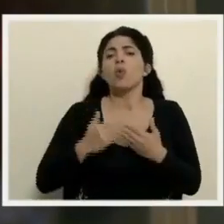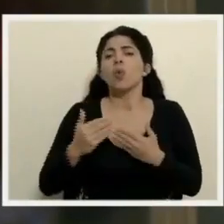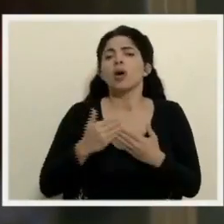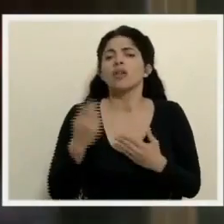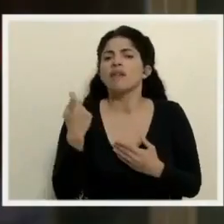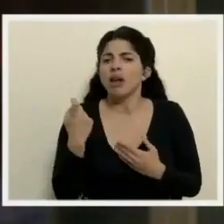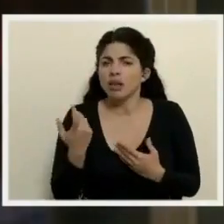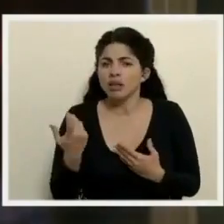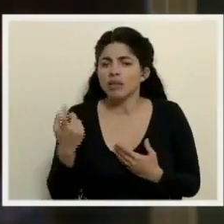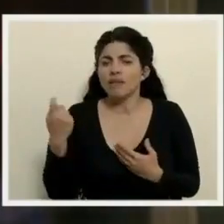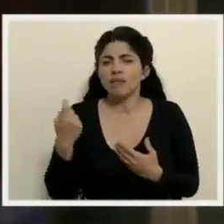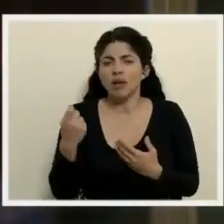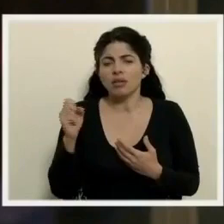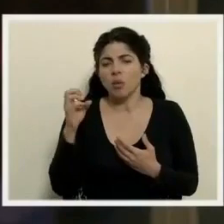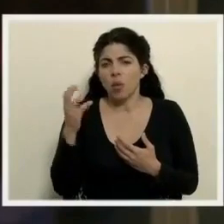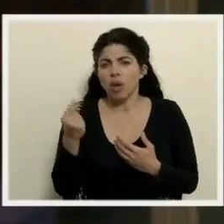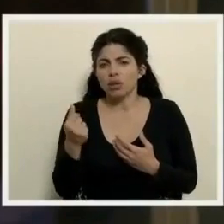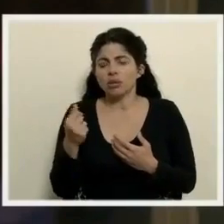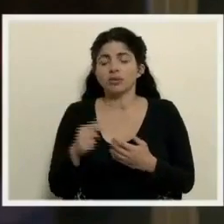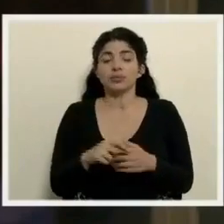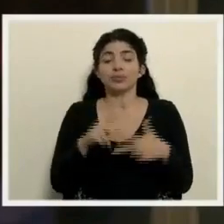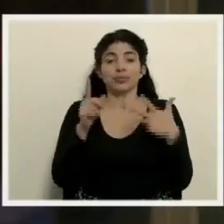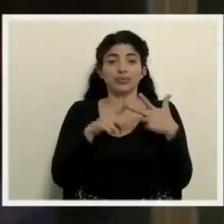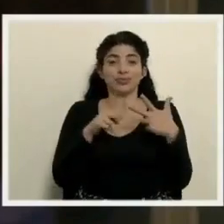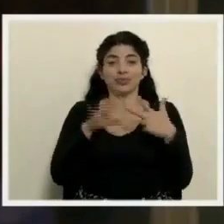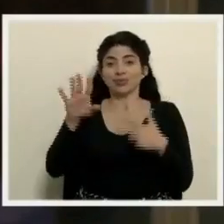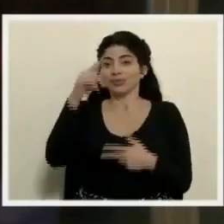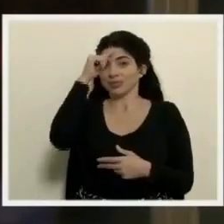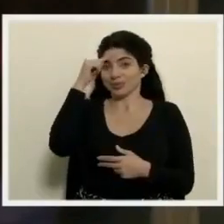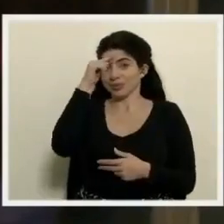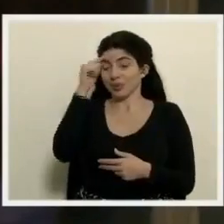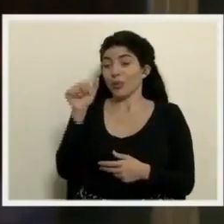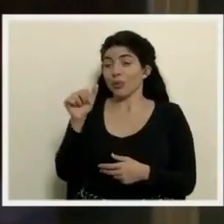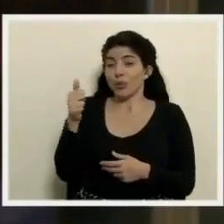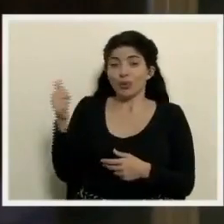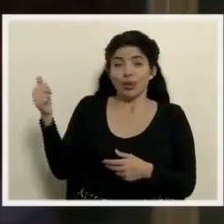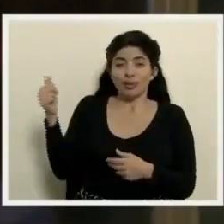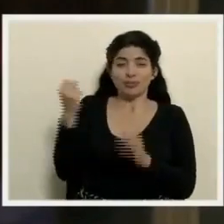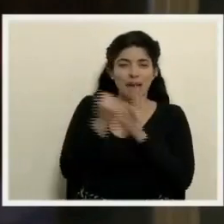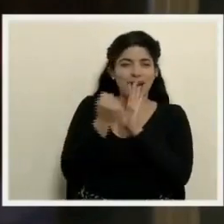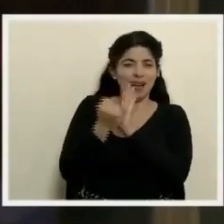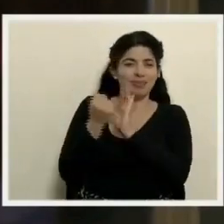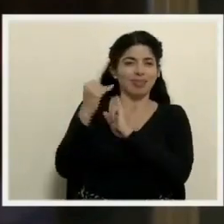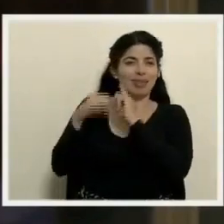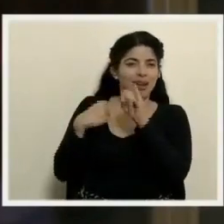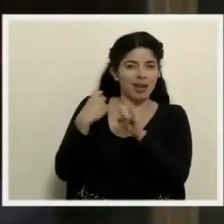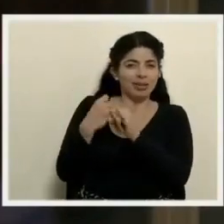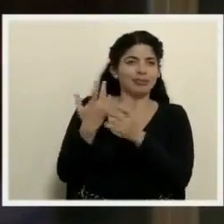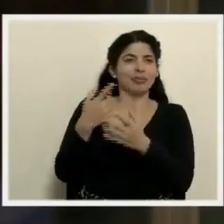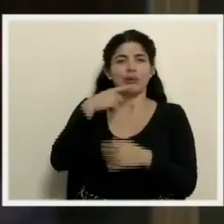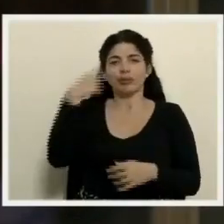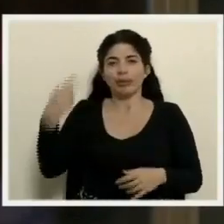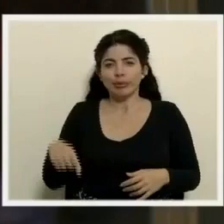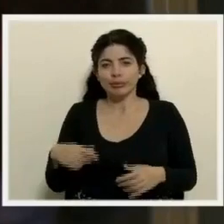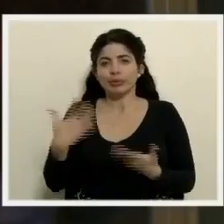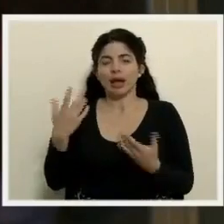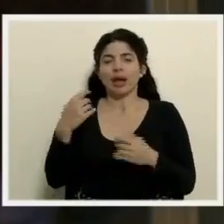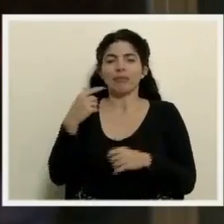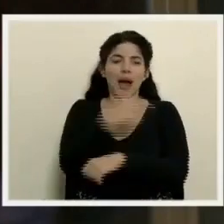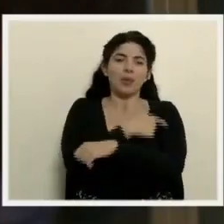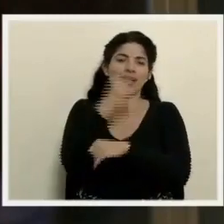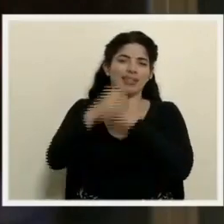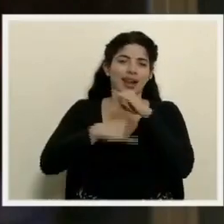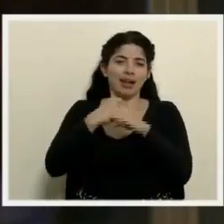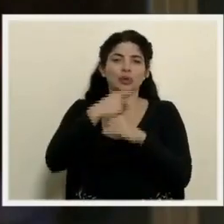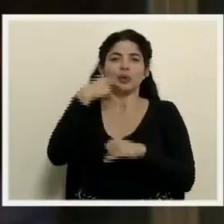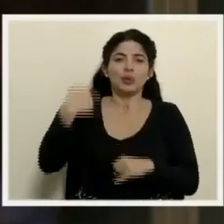tercero, don Alexander, ¿de las otras opciones de vacunas internacionales, sea rusa o sea china,